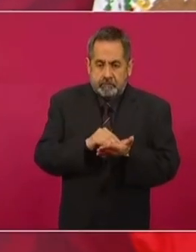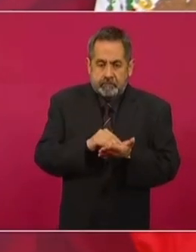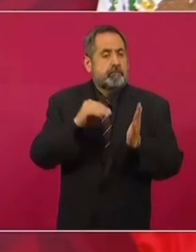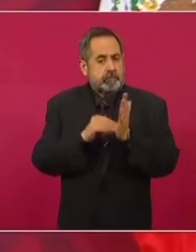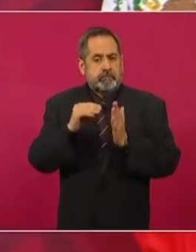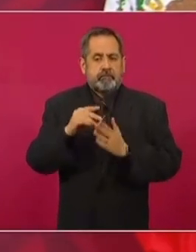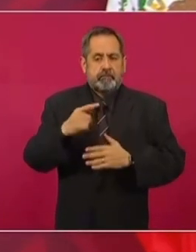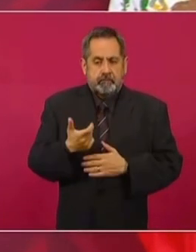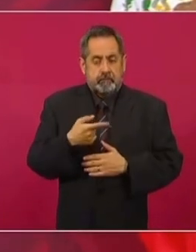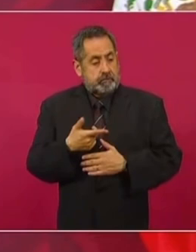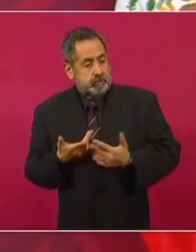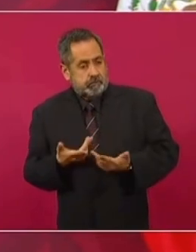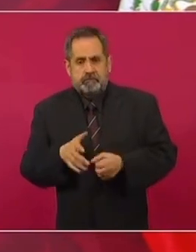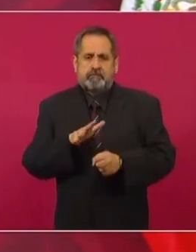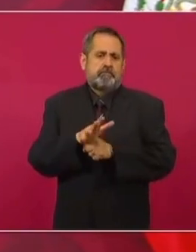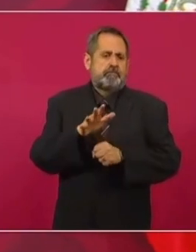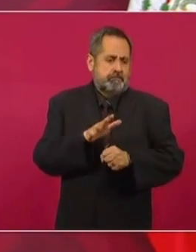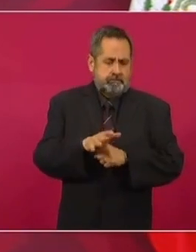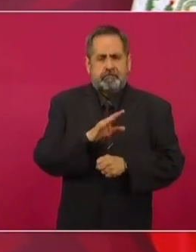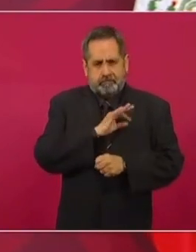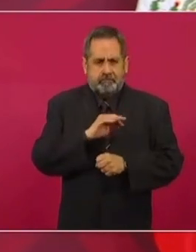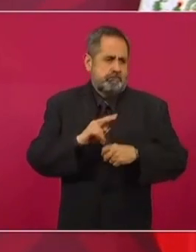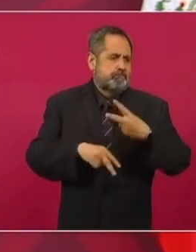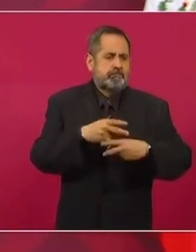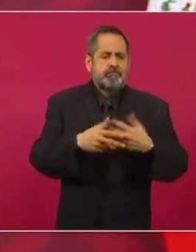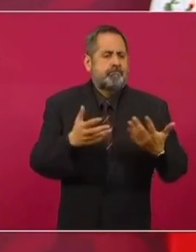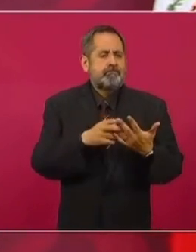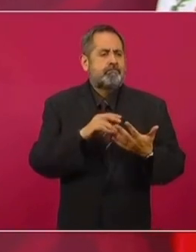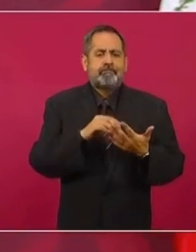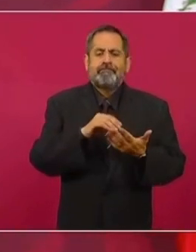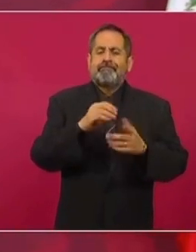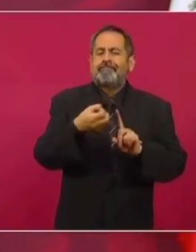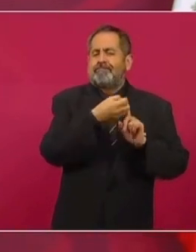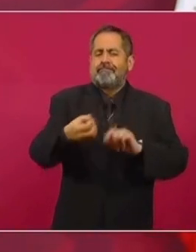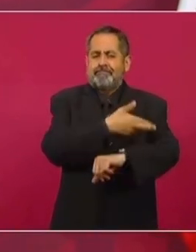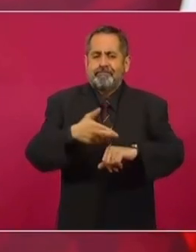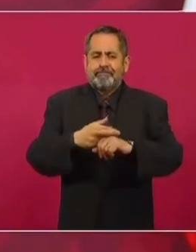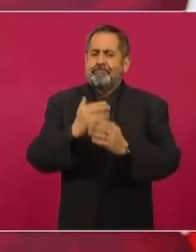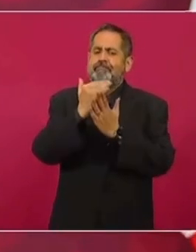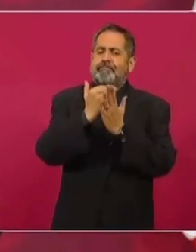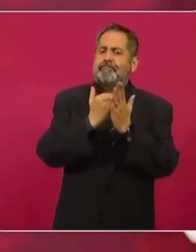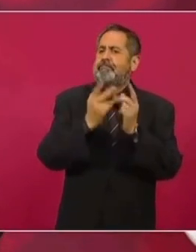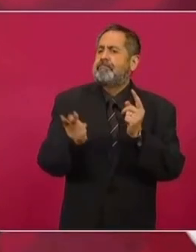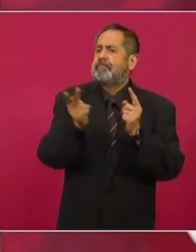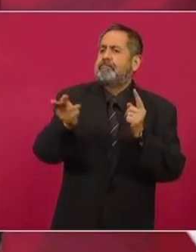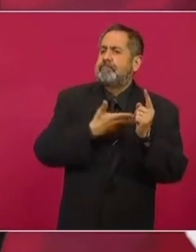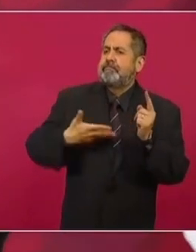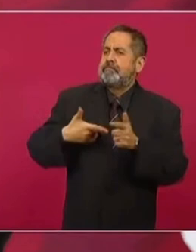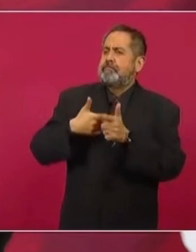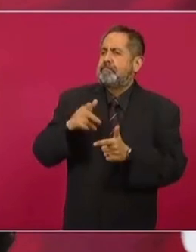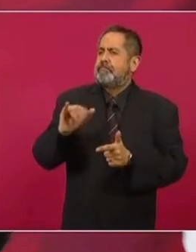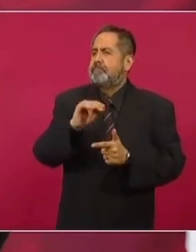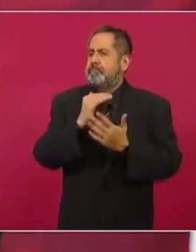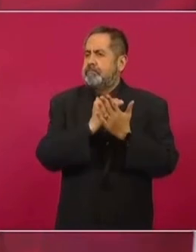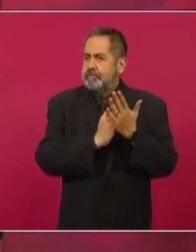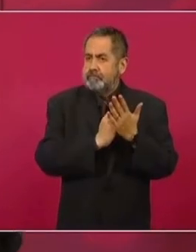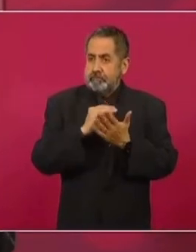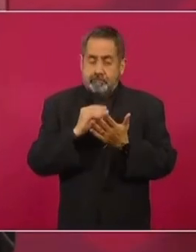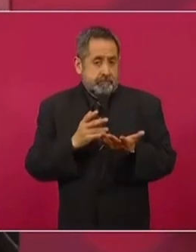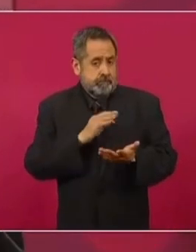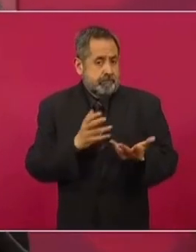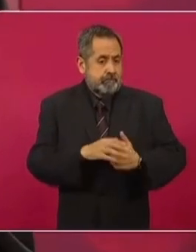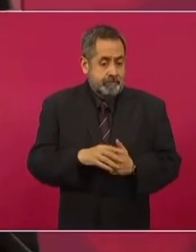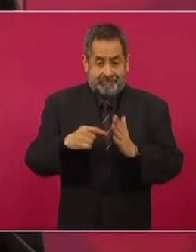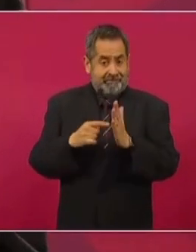conformarían esa bolsa, dinero suficiente para llevar a cabo la revocación de mandato, que es una obligación constitucional que reconoció